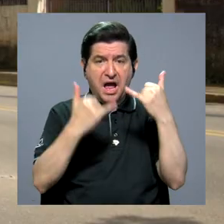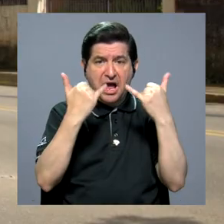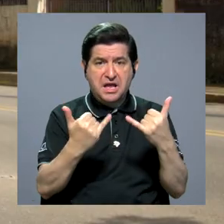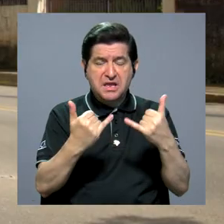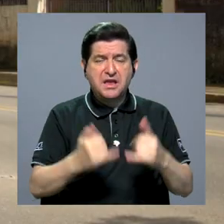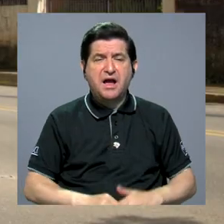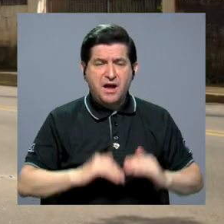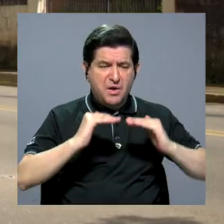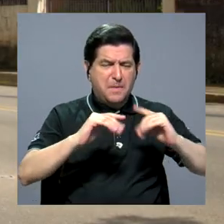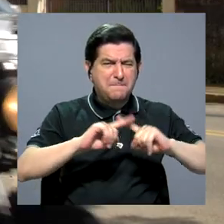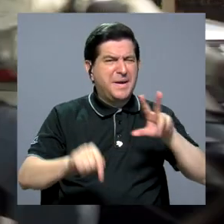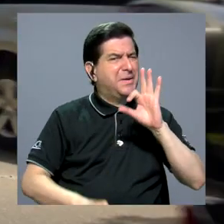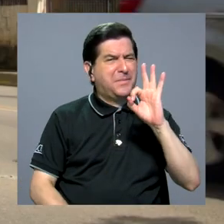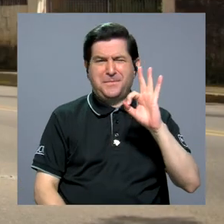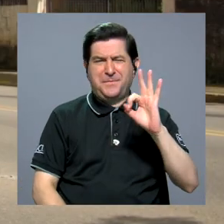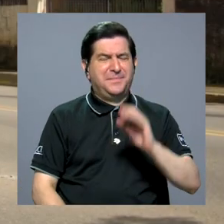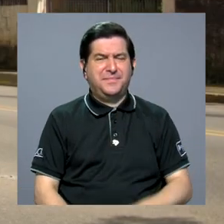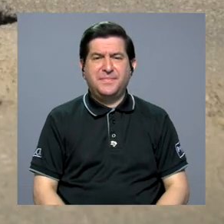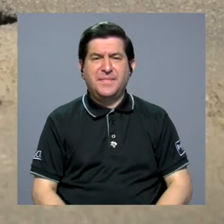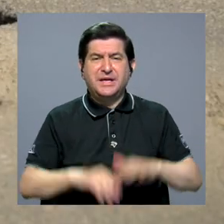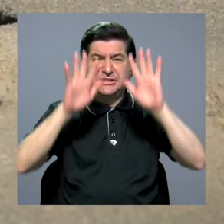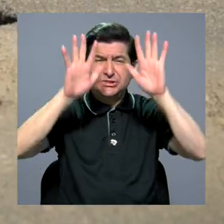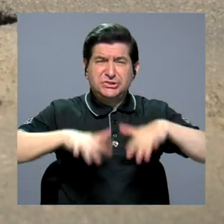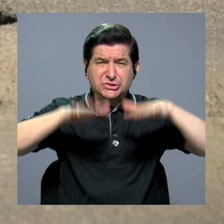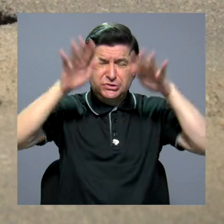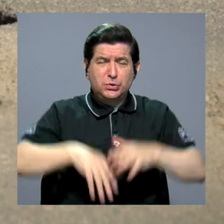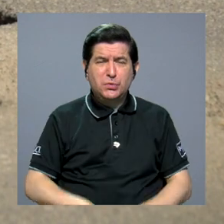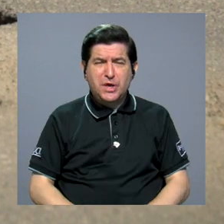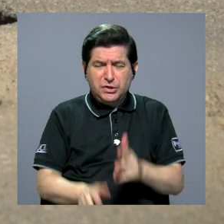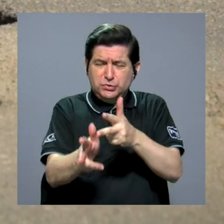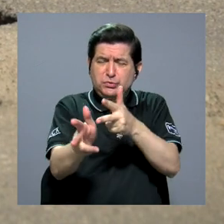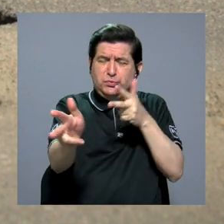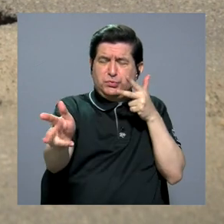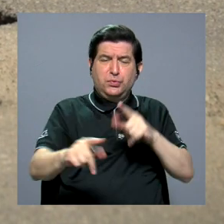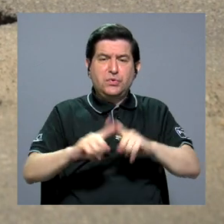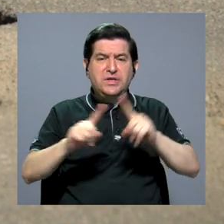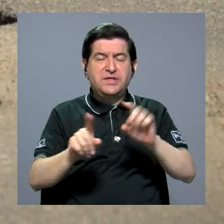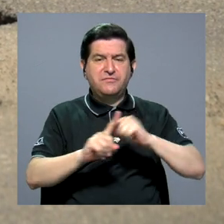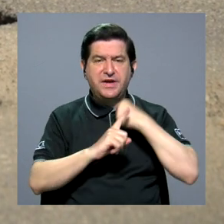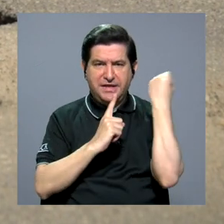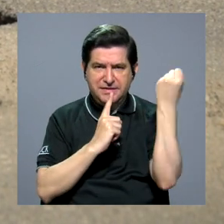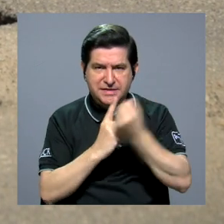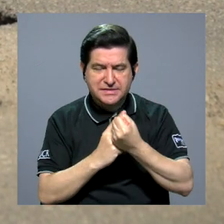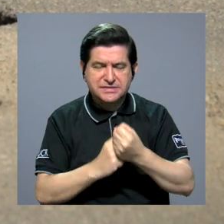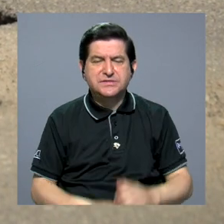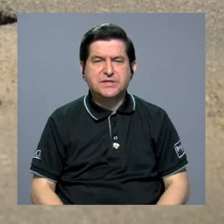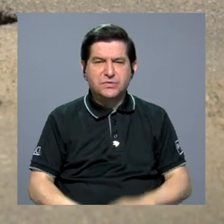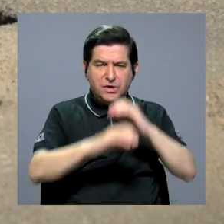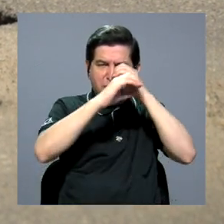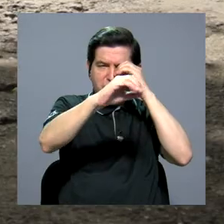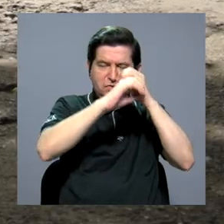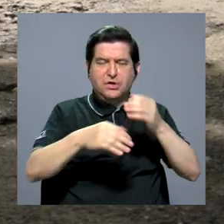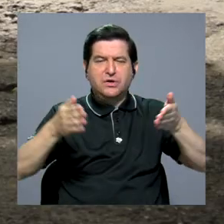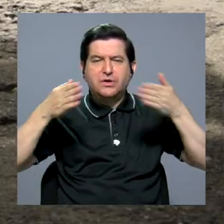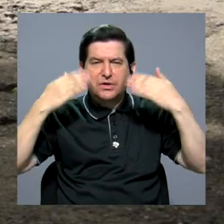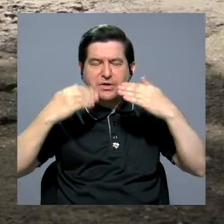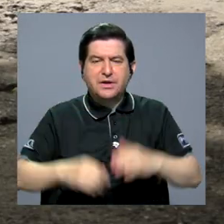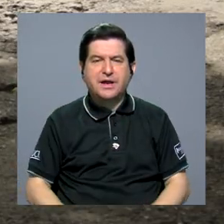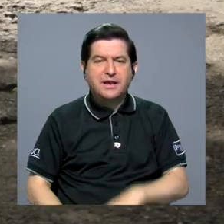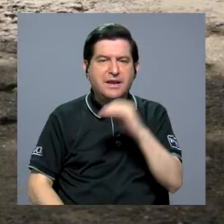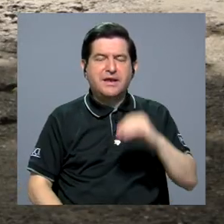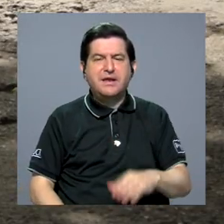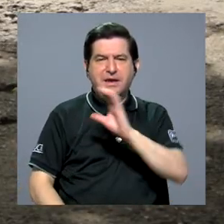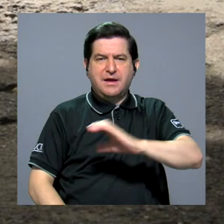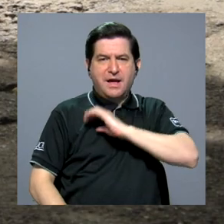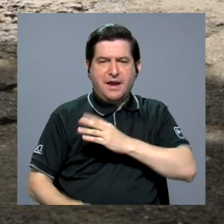arregla la calle, pero no la deja para nada bien. Las lluvias, el tránsito y otras externalidades topográficas, climáticas